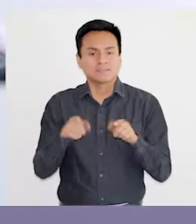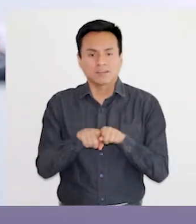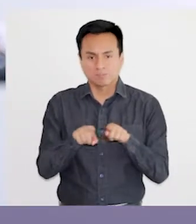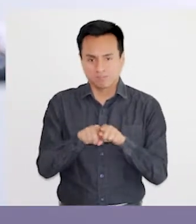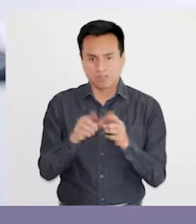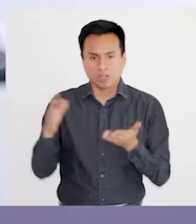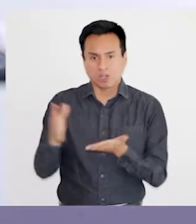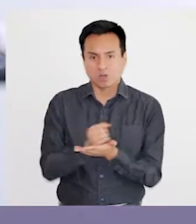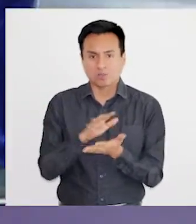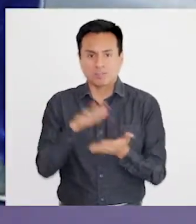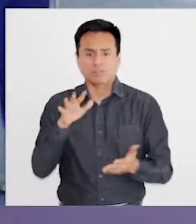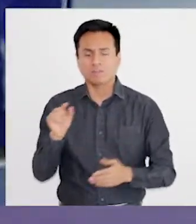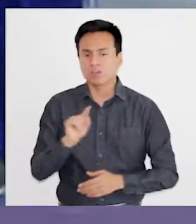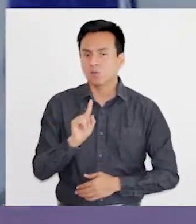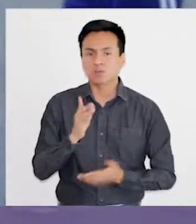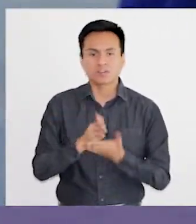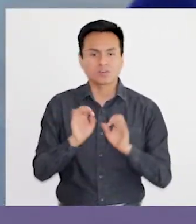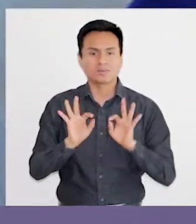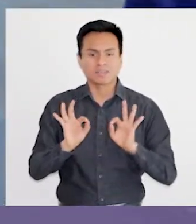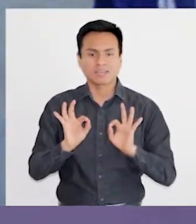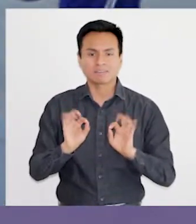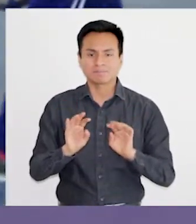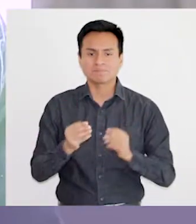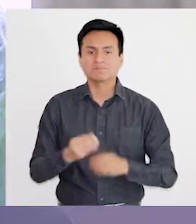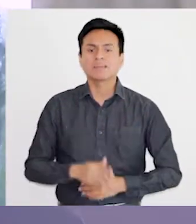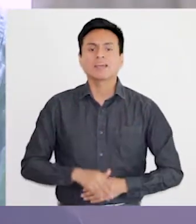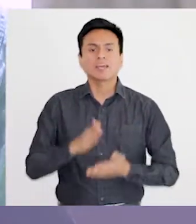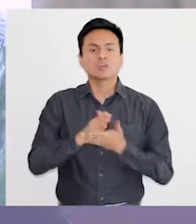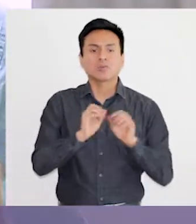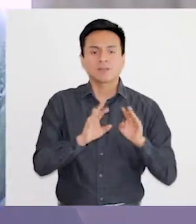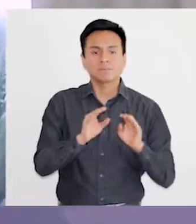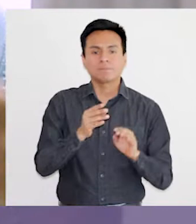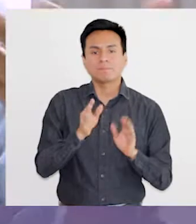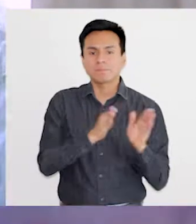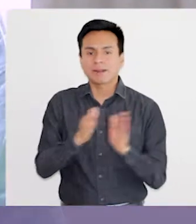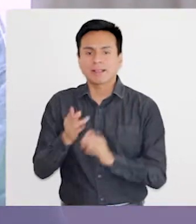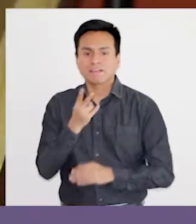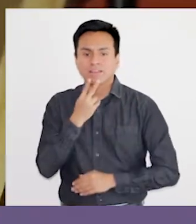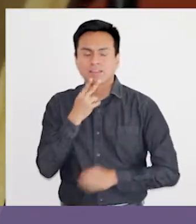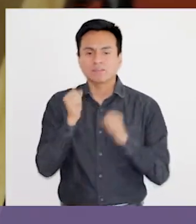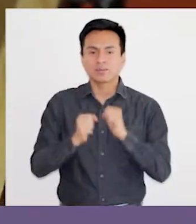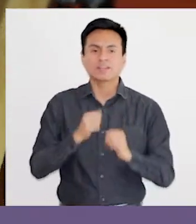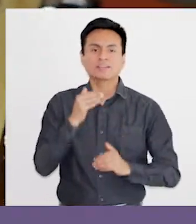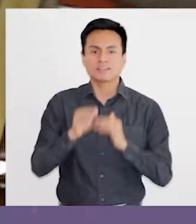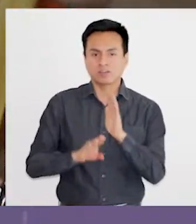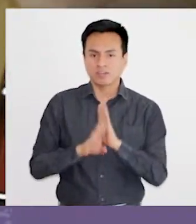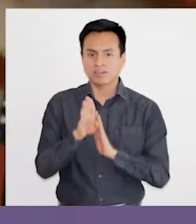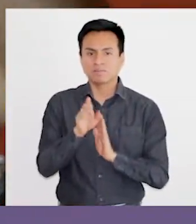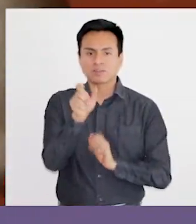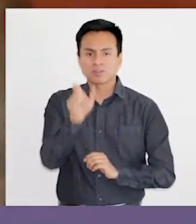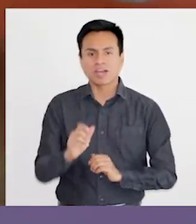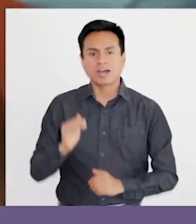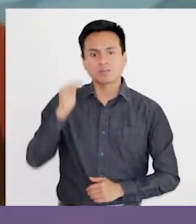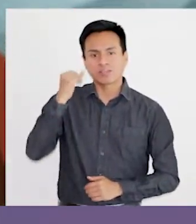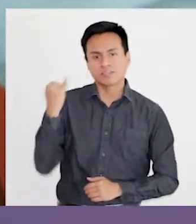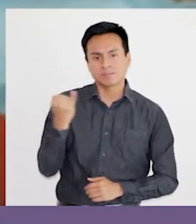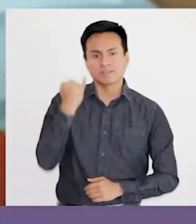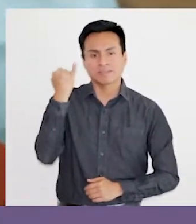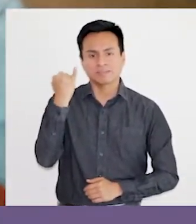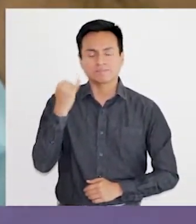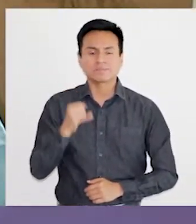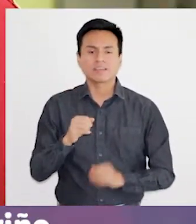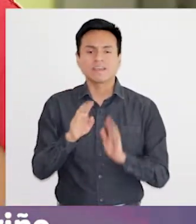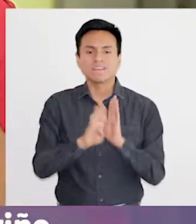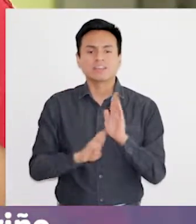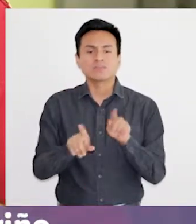eso es un logro tremendo. No fue en vano la educación especial. La escuela se les prepara para la vida, para que se puedan desarrollar como personas adultas e